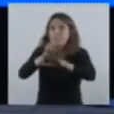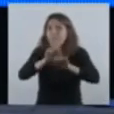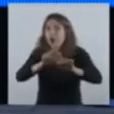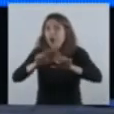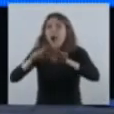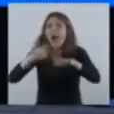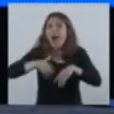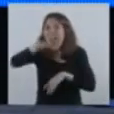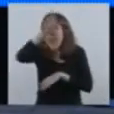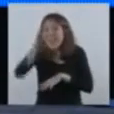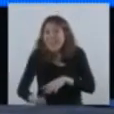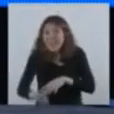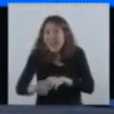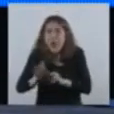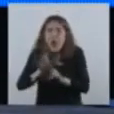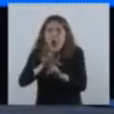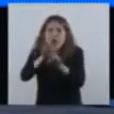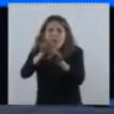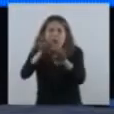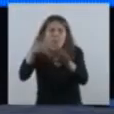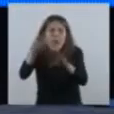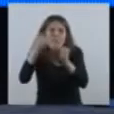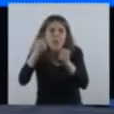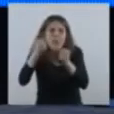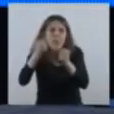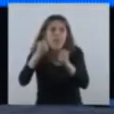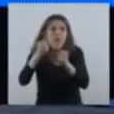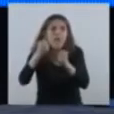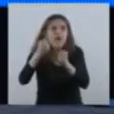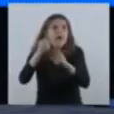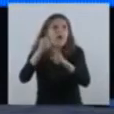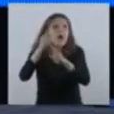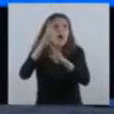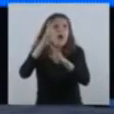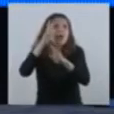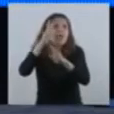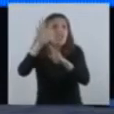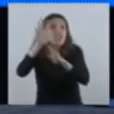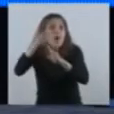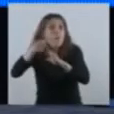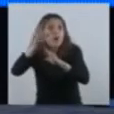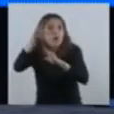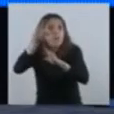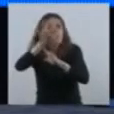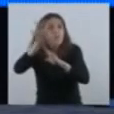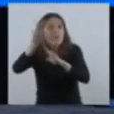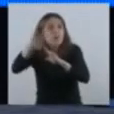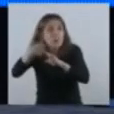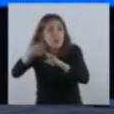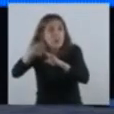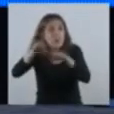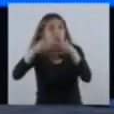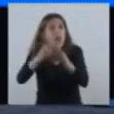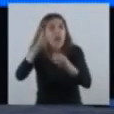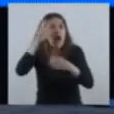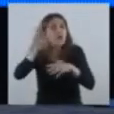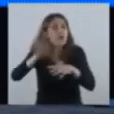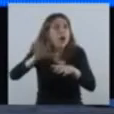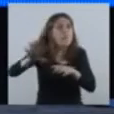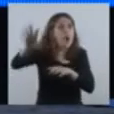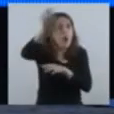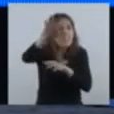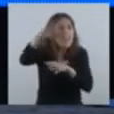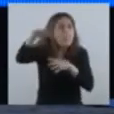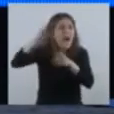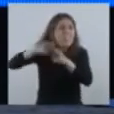% de los contagios que tiene el país. 8 provincias donde se concentra el 55% de los